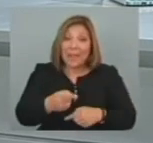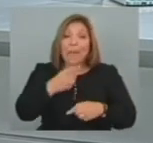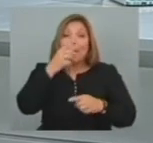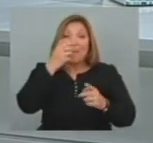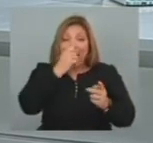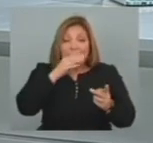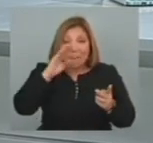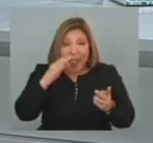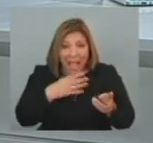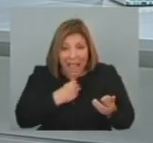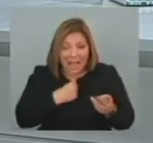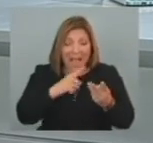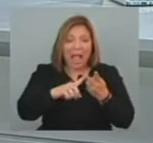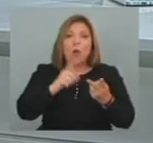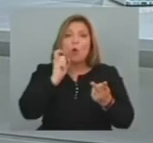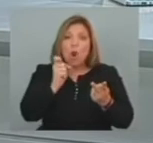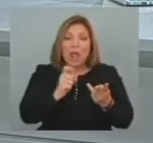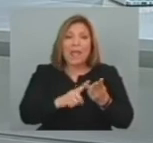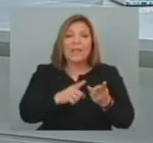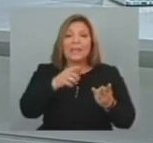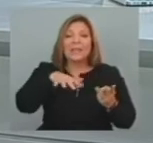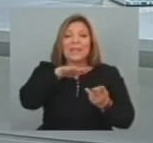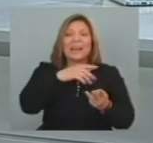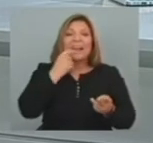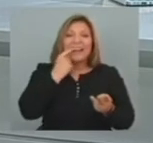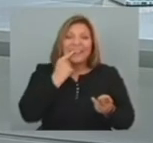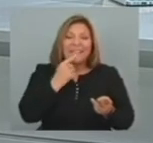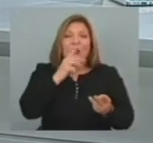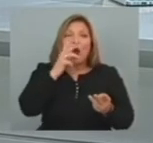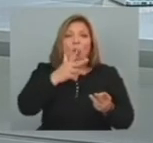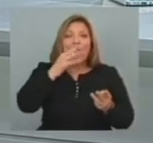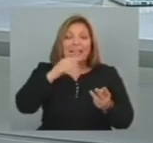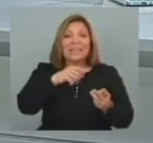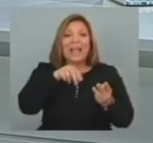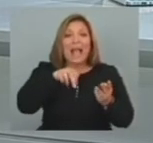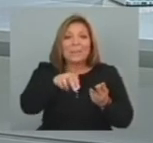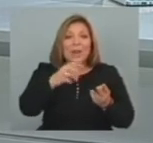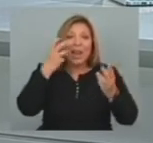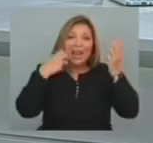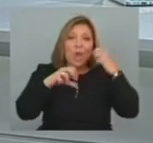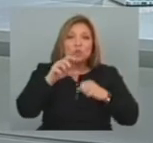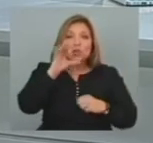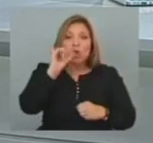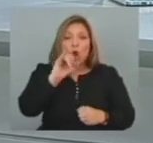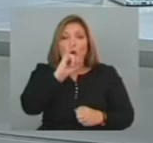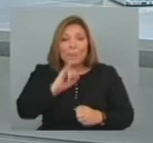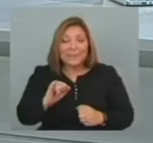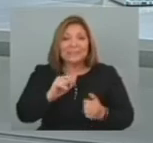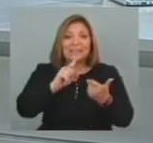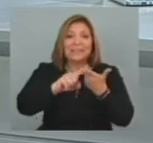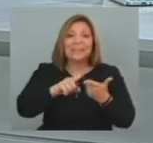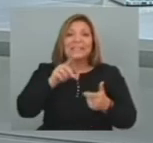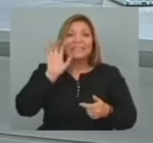Blancas La colorada Y servicios Frentistas Camino O'Higgins Entre Camino Leóncio López Y Camino